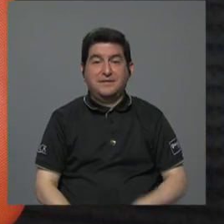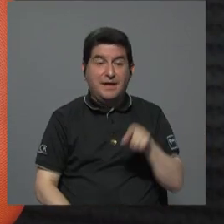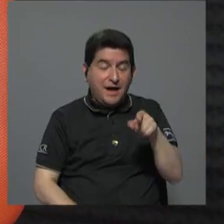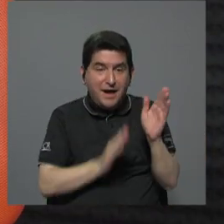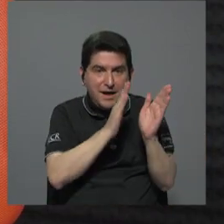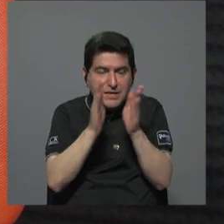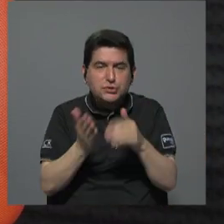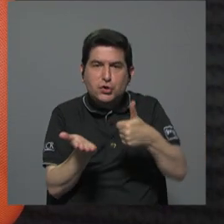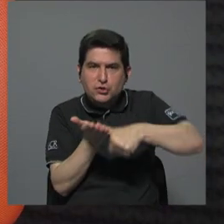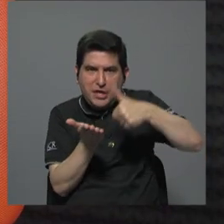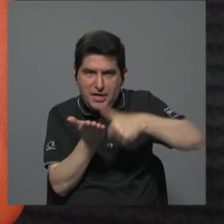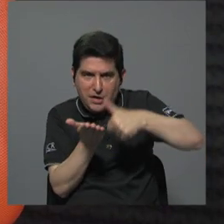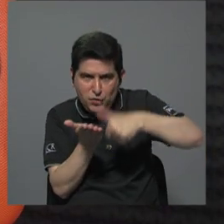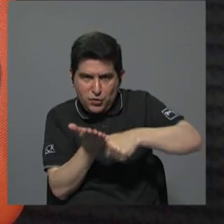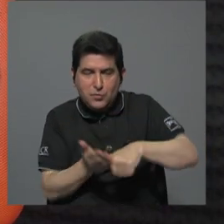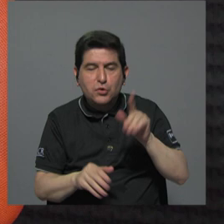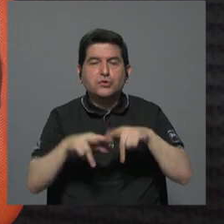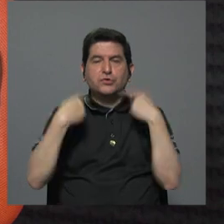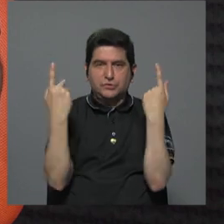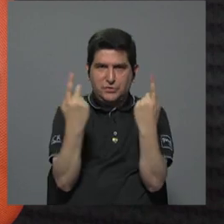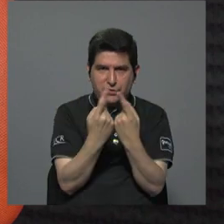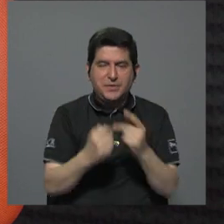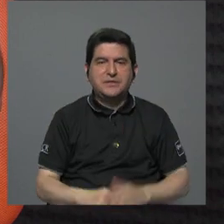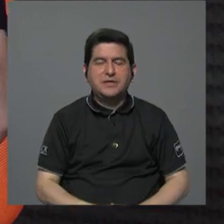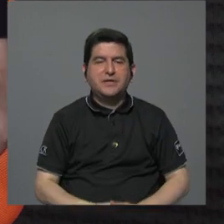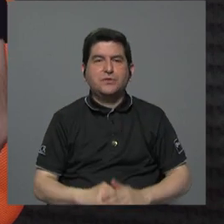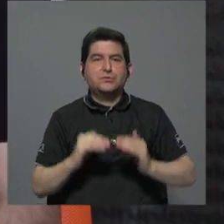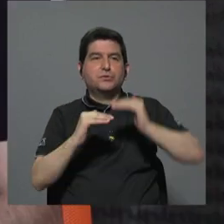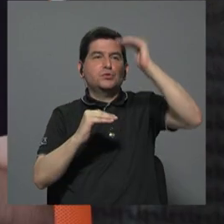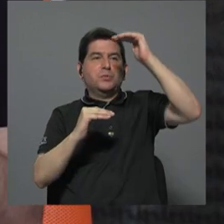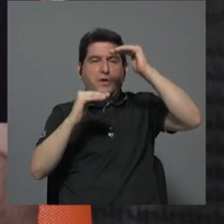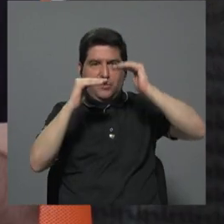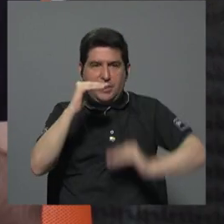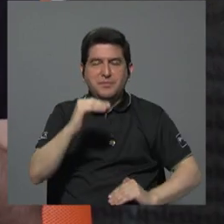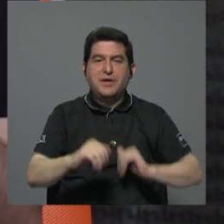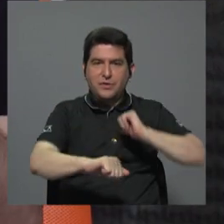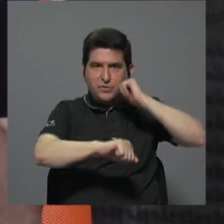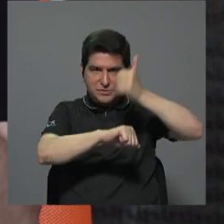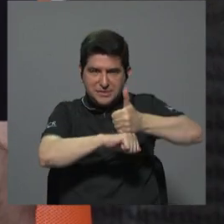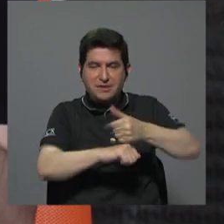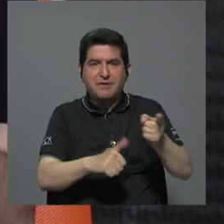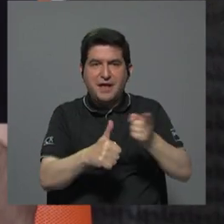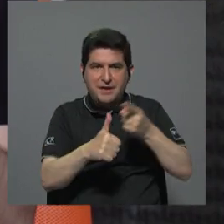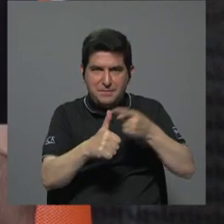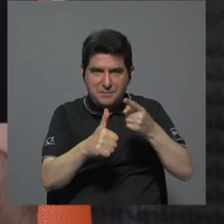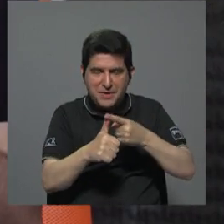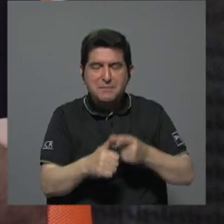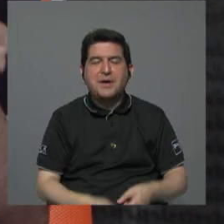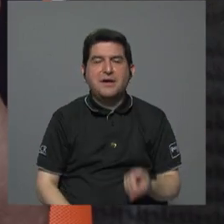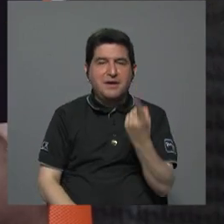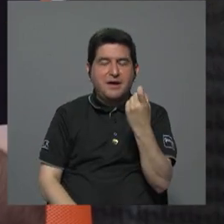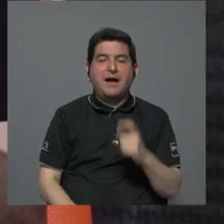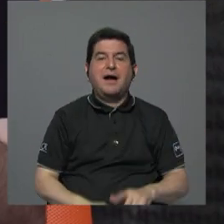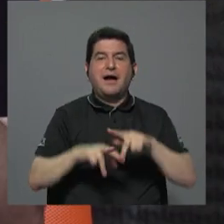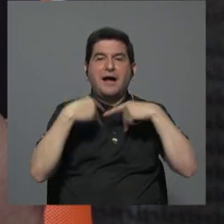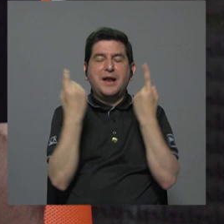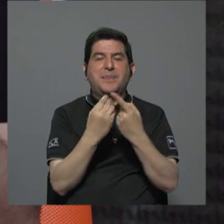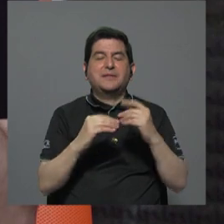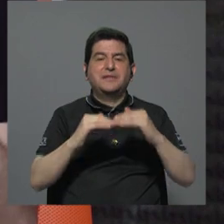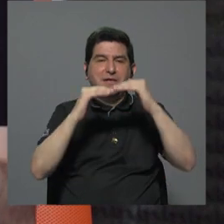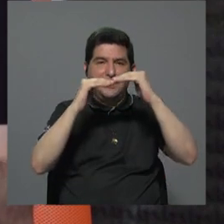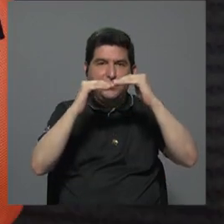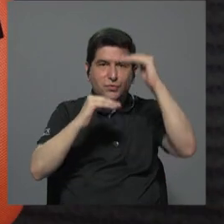ordenan los votos residuales de esos partidos de mayor a menor se asigna la primera curul restante al partido con el